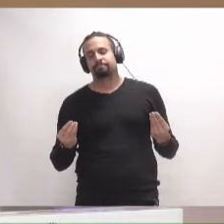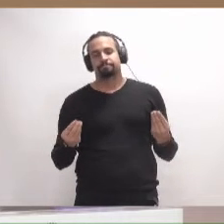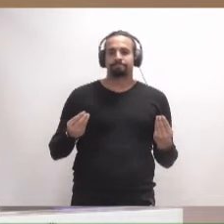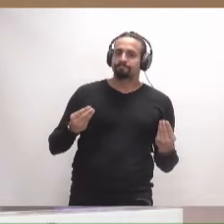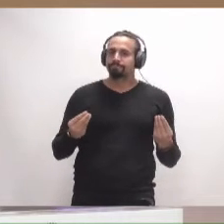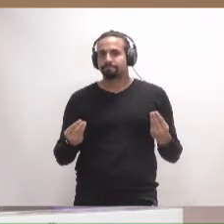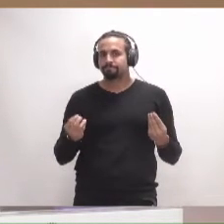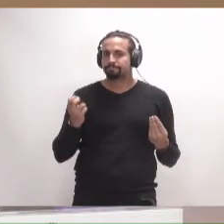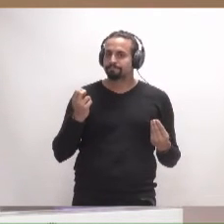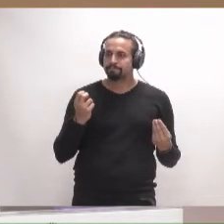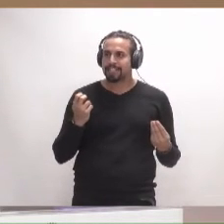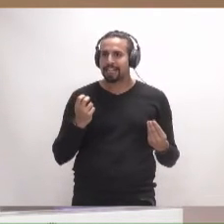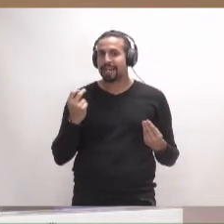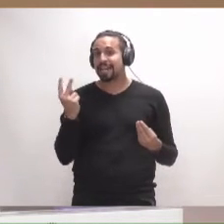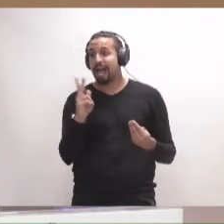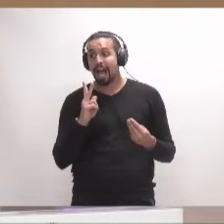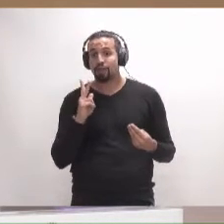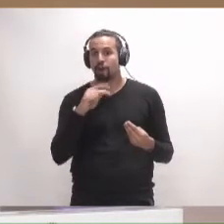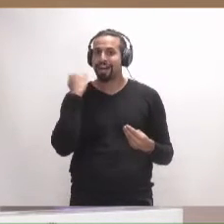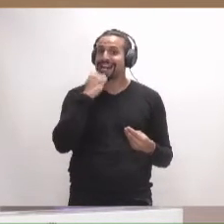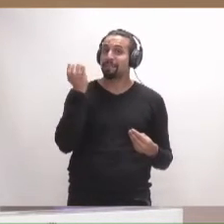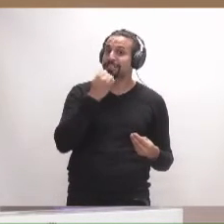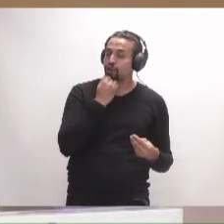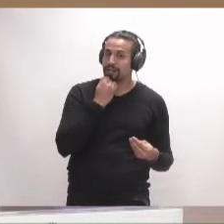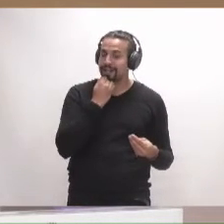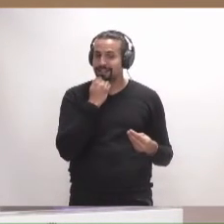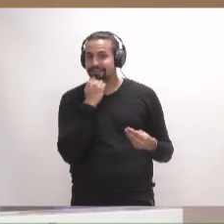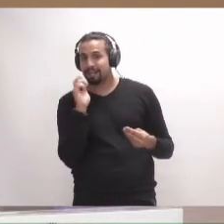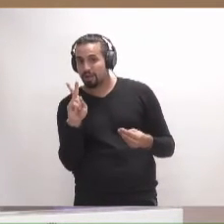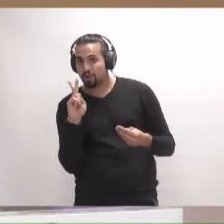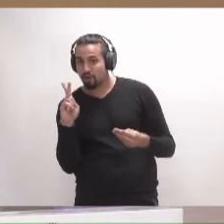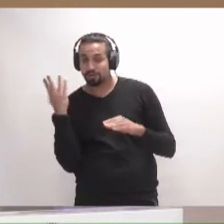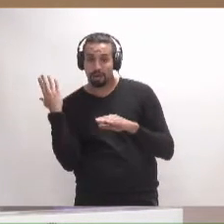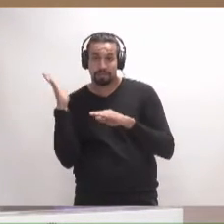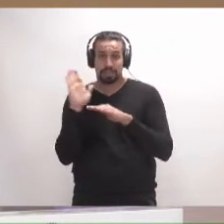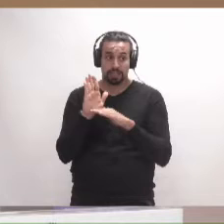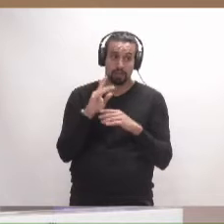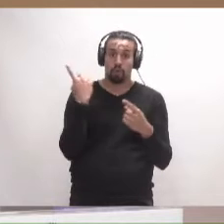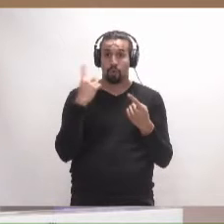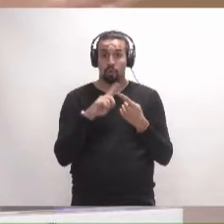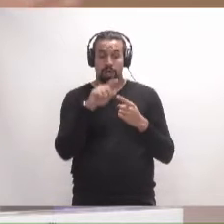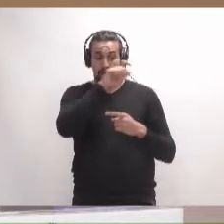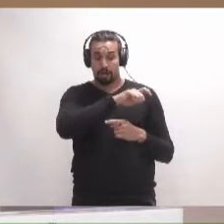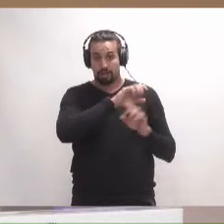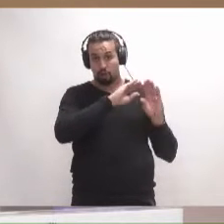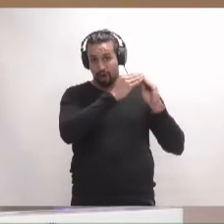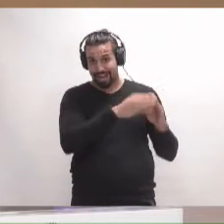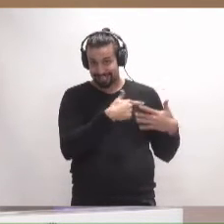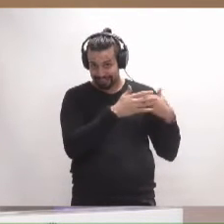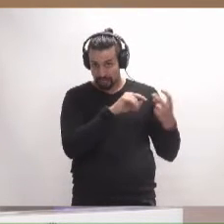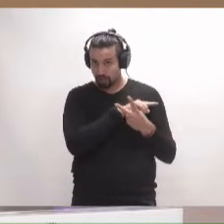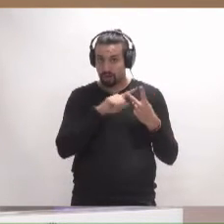dos alegaciones, las dos reclamaciones que han planteado, una de los artesanos y otra